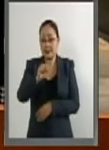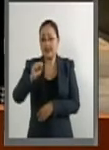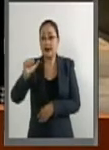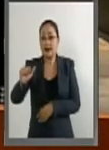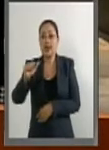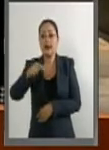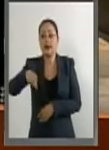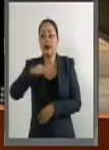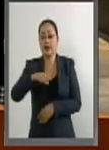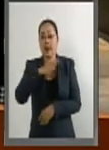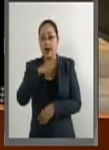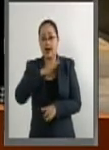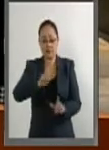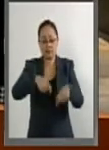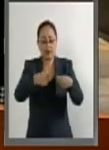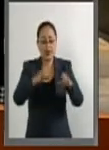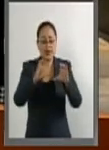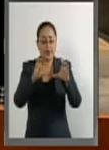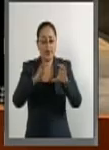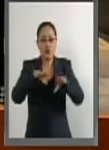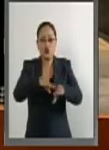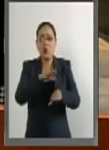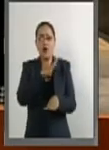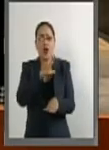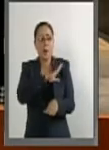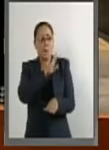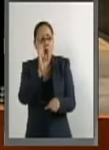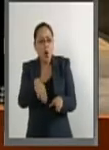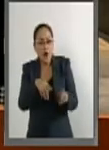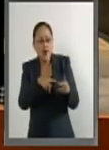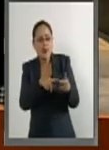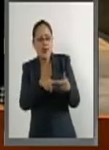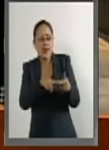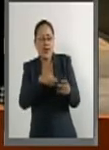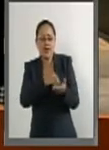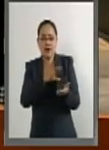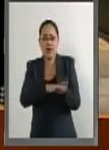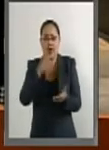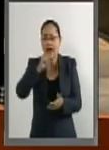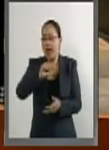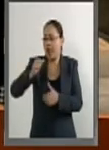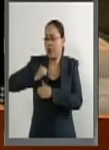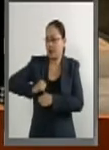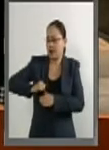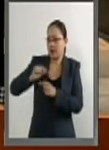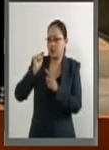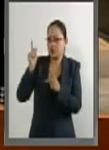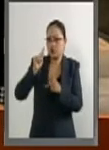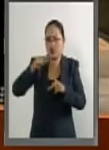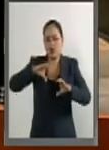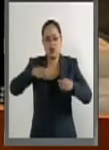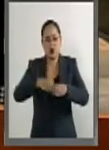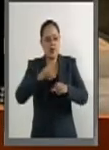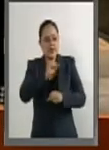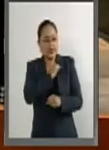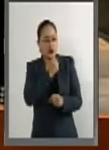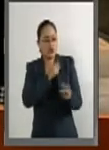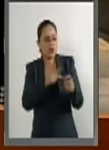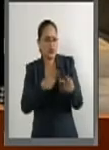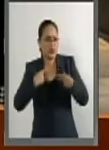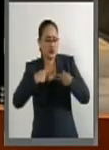quien emite los certificados de defunción y muerte fetal a las autoridades profesionales de la salud y personas